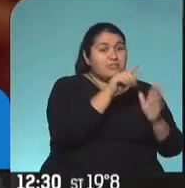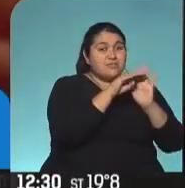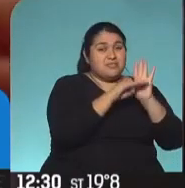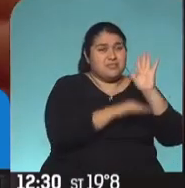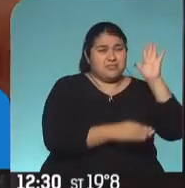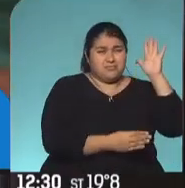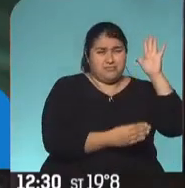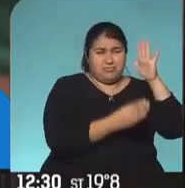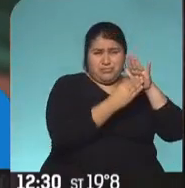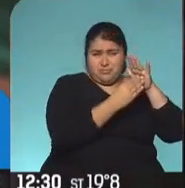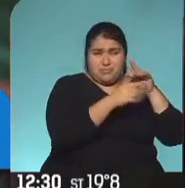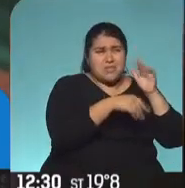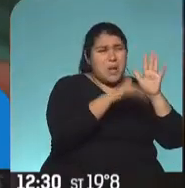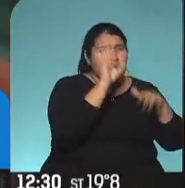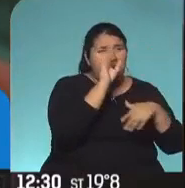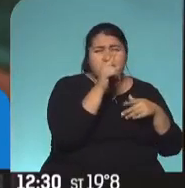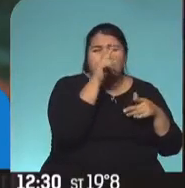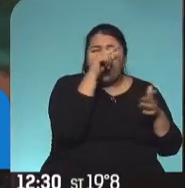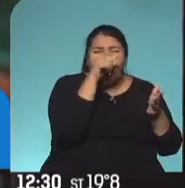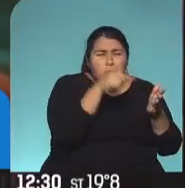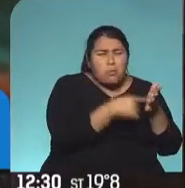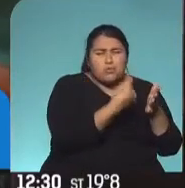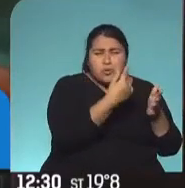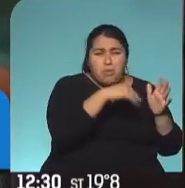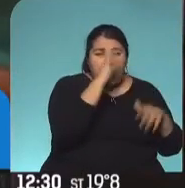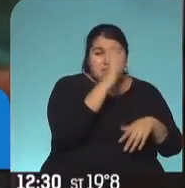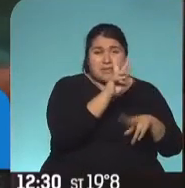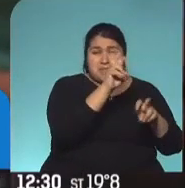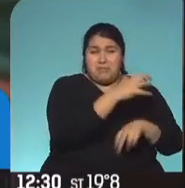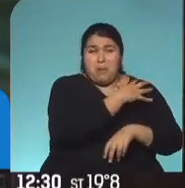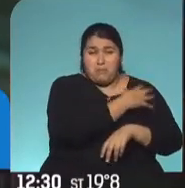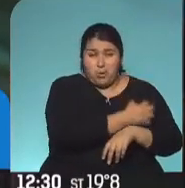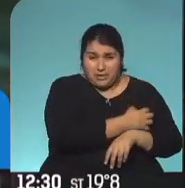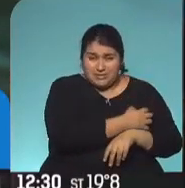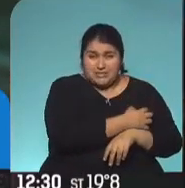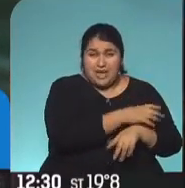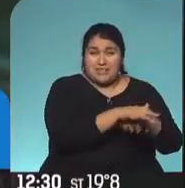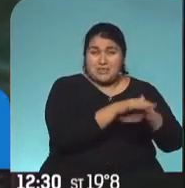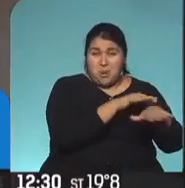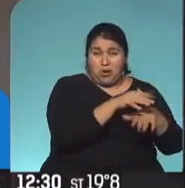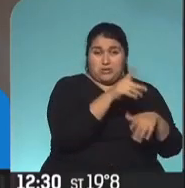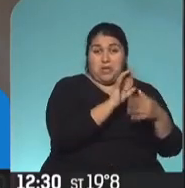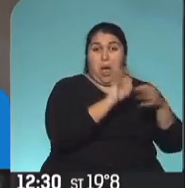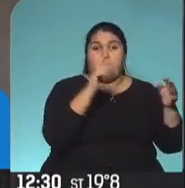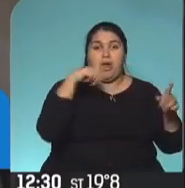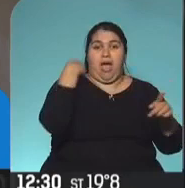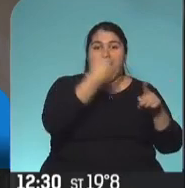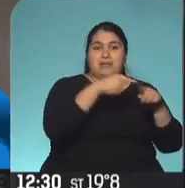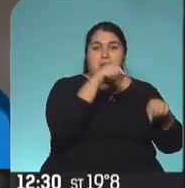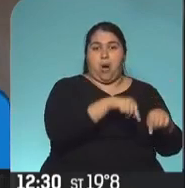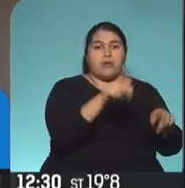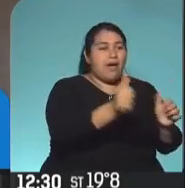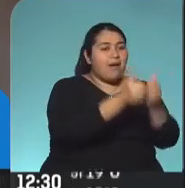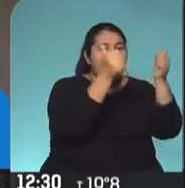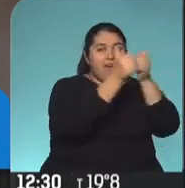de pobreza en Argentina, el parámetro central con el que medimos pobreza desde el inicio de la democracia, nunca nadie la testeó.